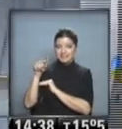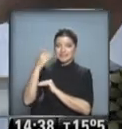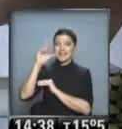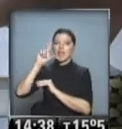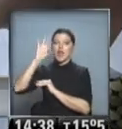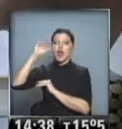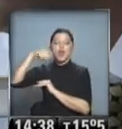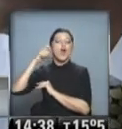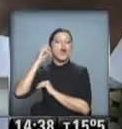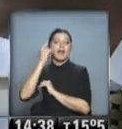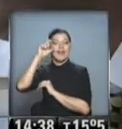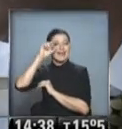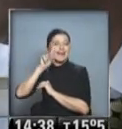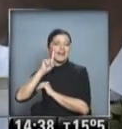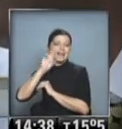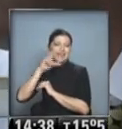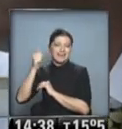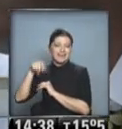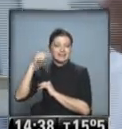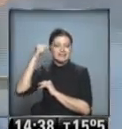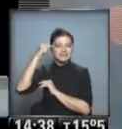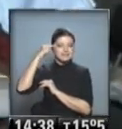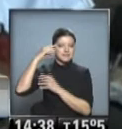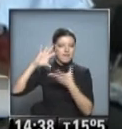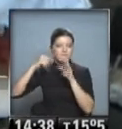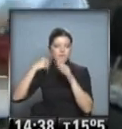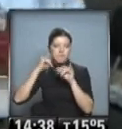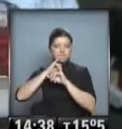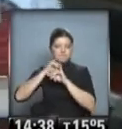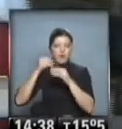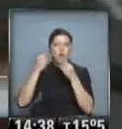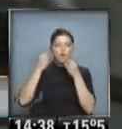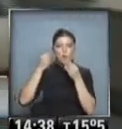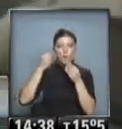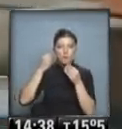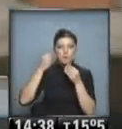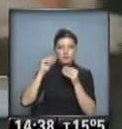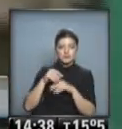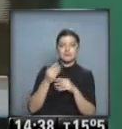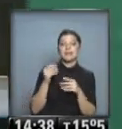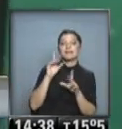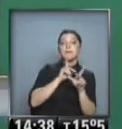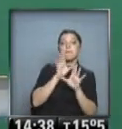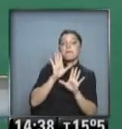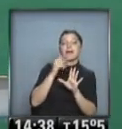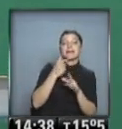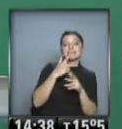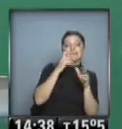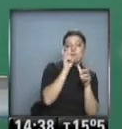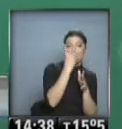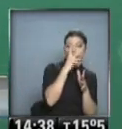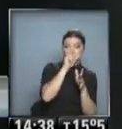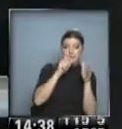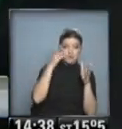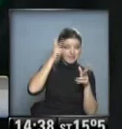Longuella, se prepara para una pelea más que polarizada. En las internas, tres de cada cuatro chilenos que participaron